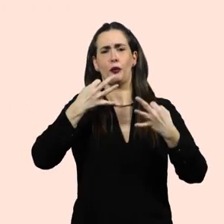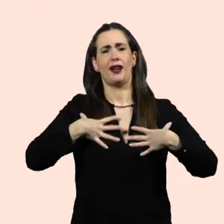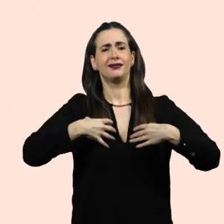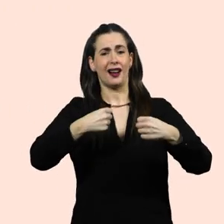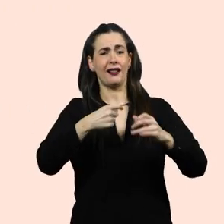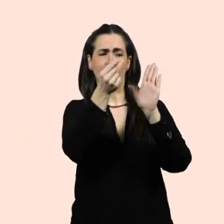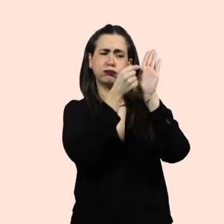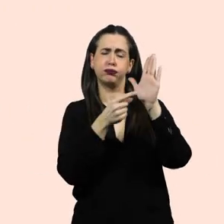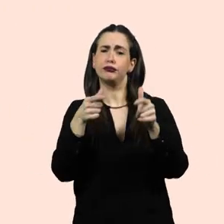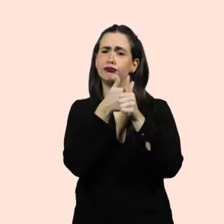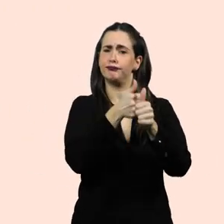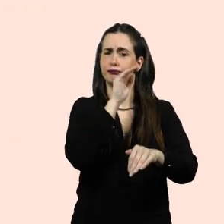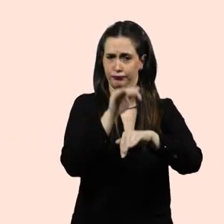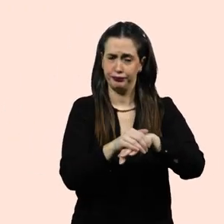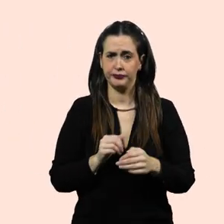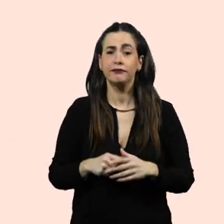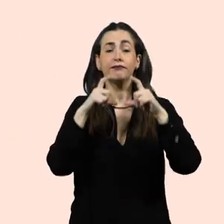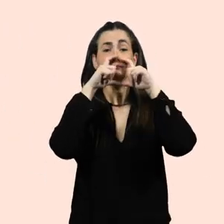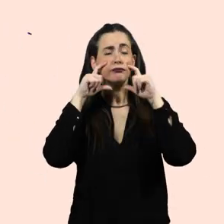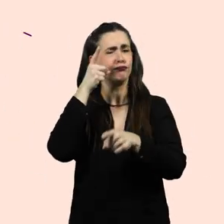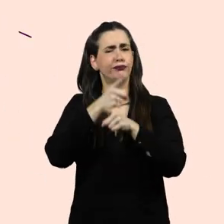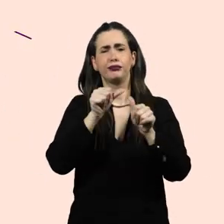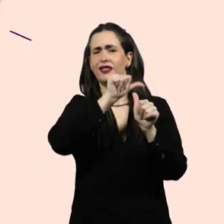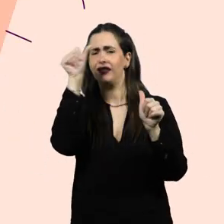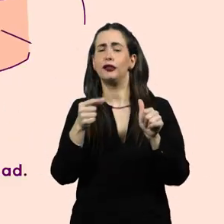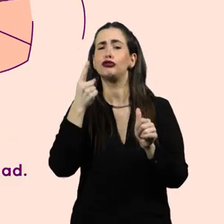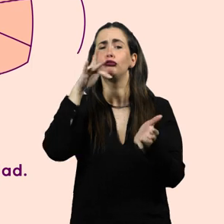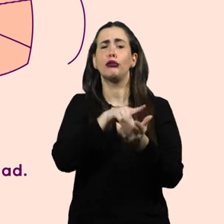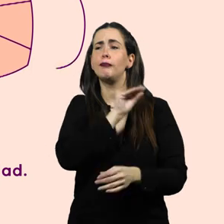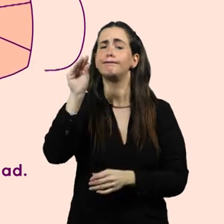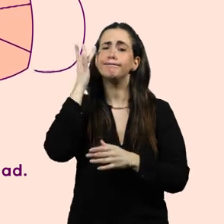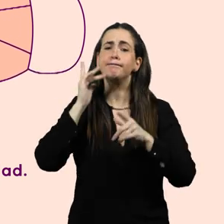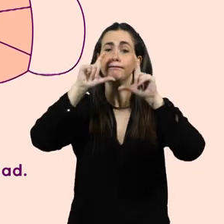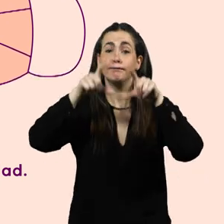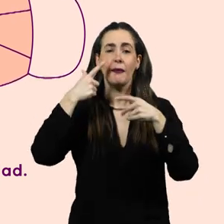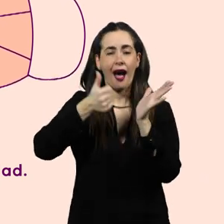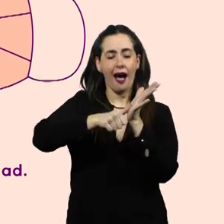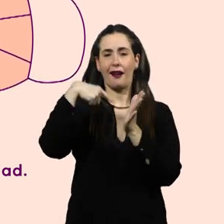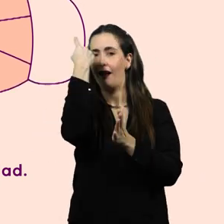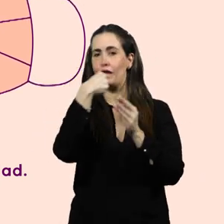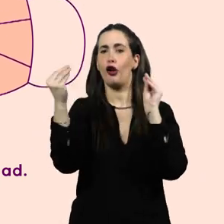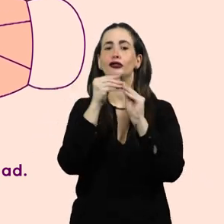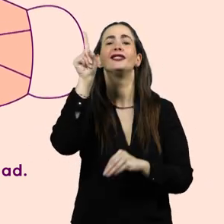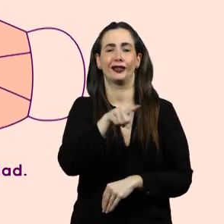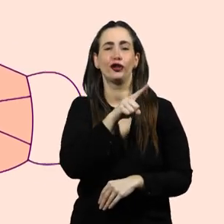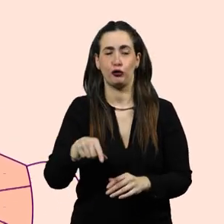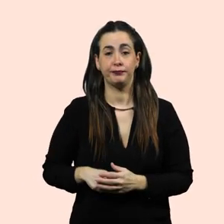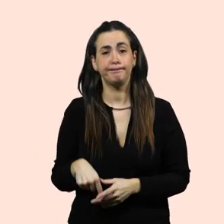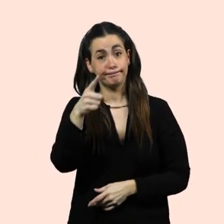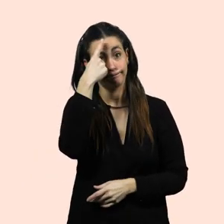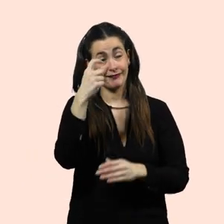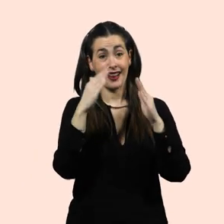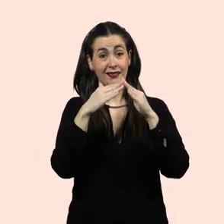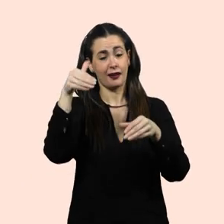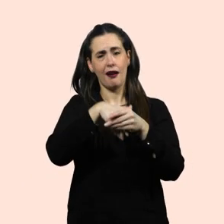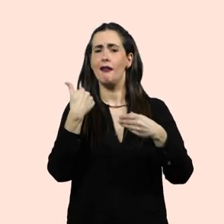persona responsable de seguridad sanitaria del local. El uso de la mascarilla es obligatorio, a no ser que te pidan que te la retires para comprobar tu identidad. Recuerda